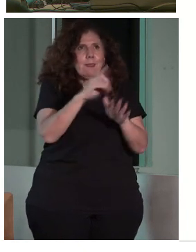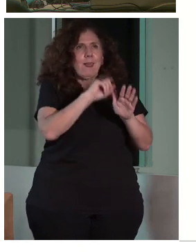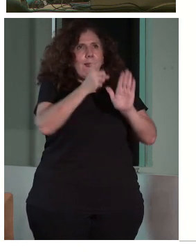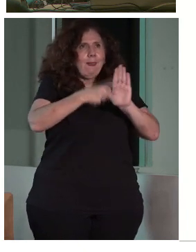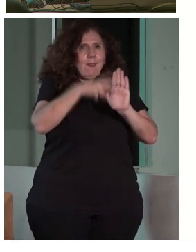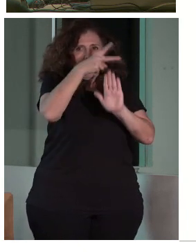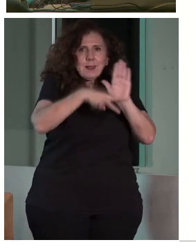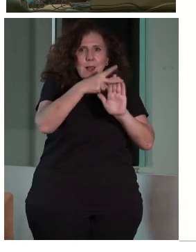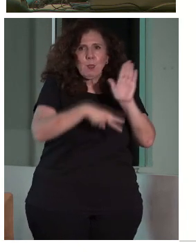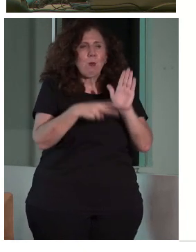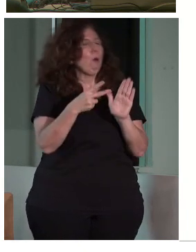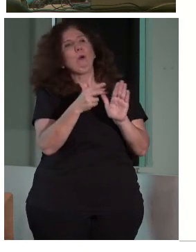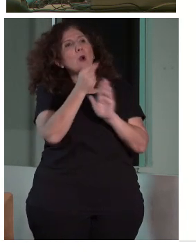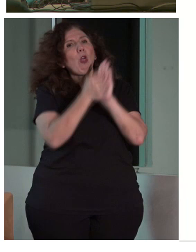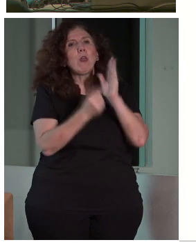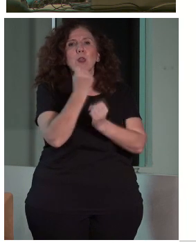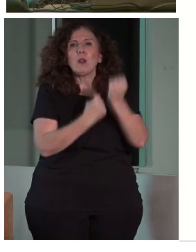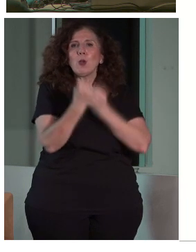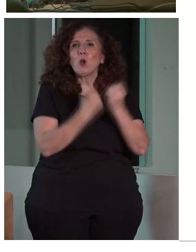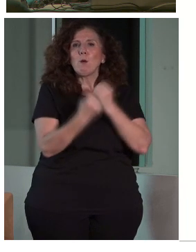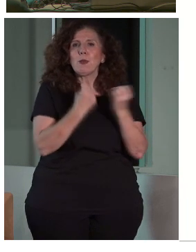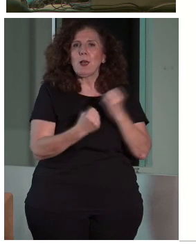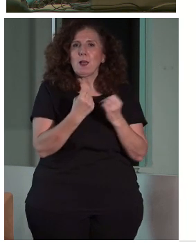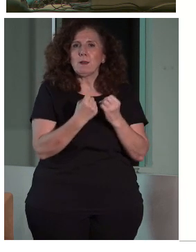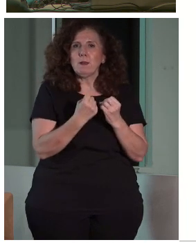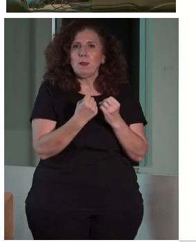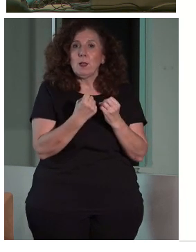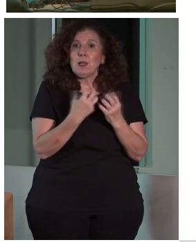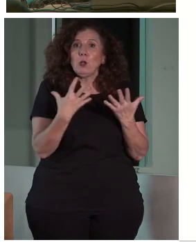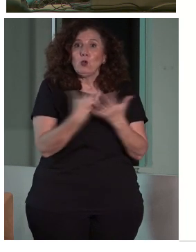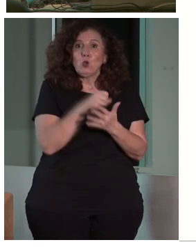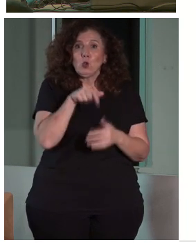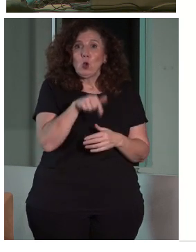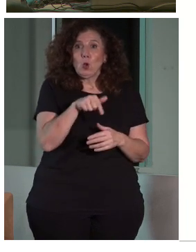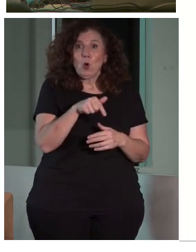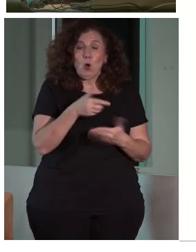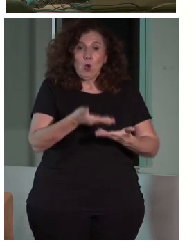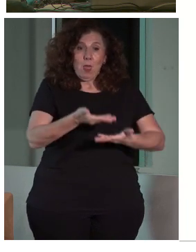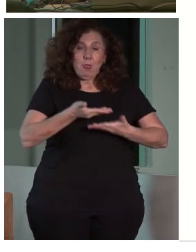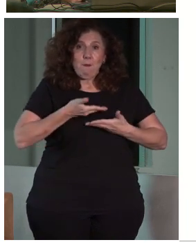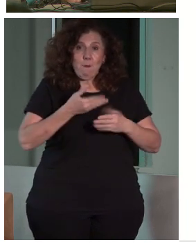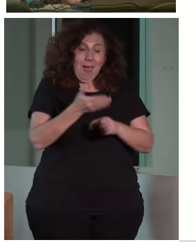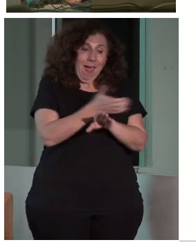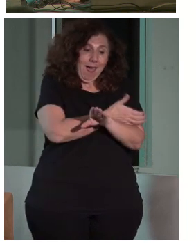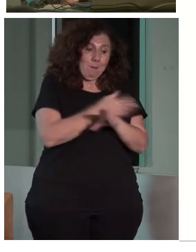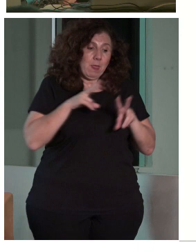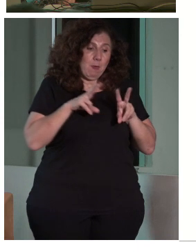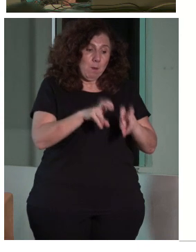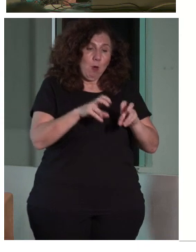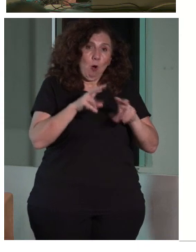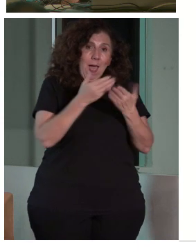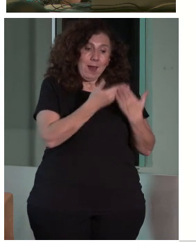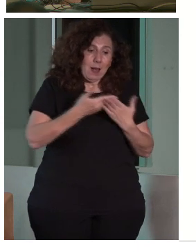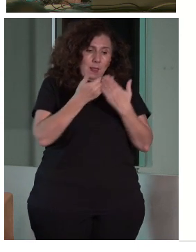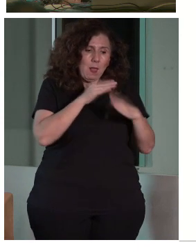condiciones económicas… Todo eso es algo que debemos analizar desde el principio, porque nos va a facilitar a enfocar,